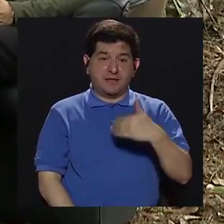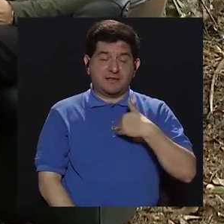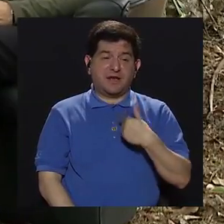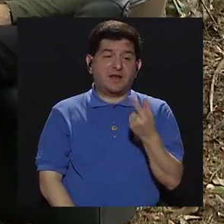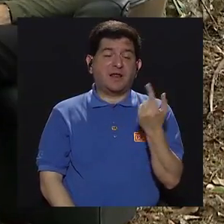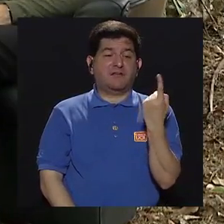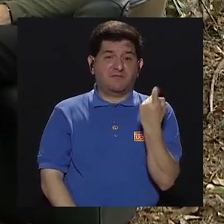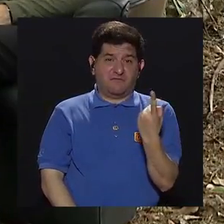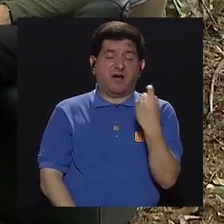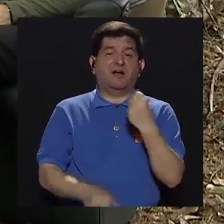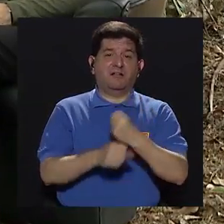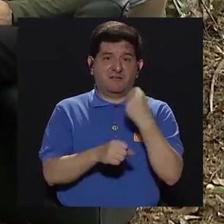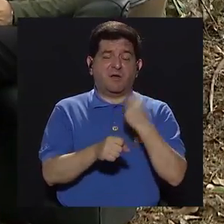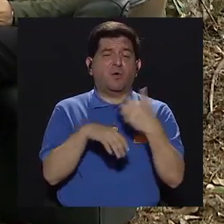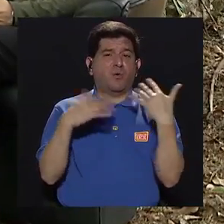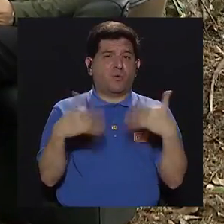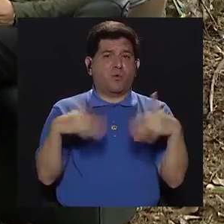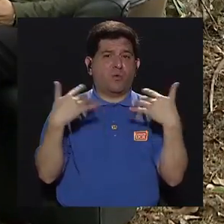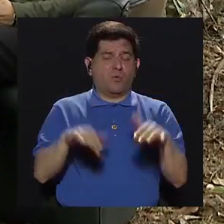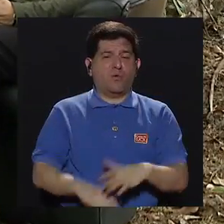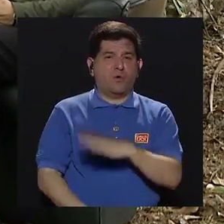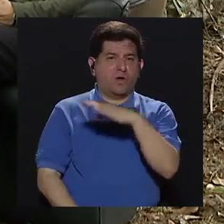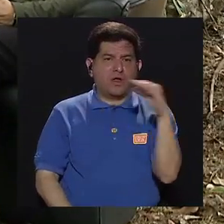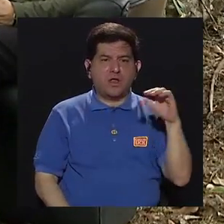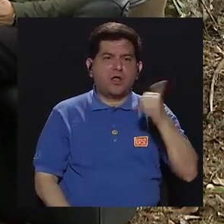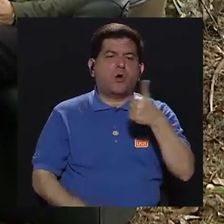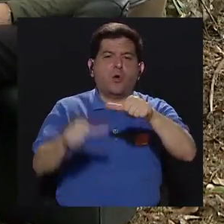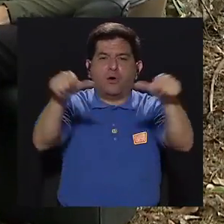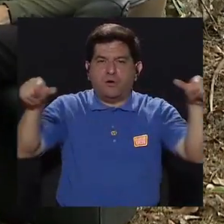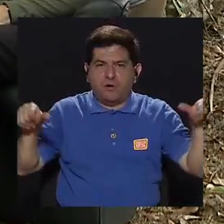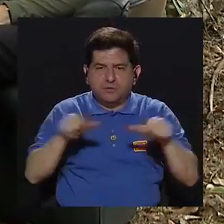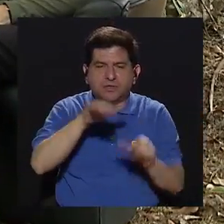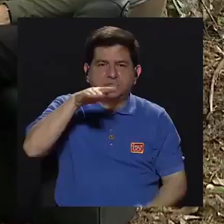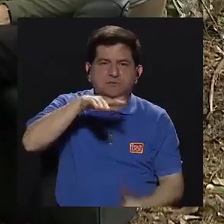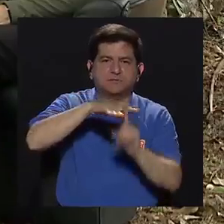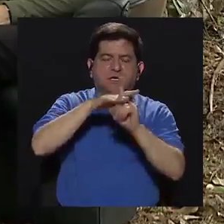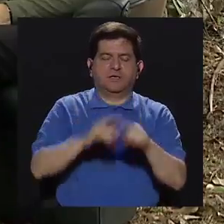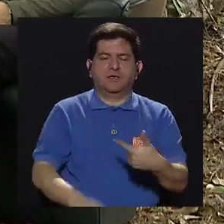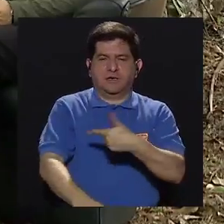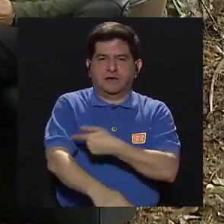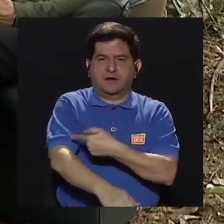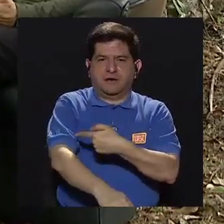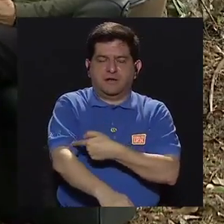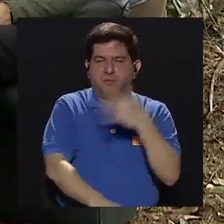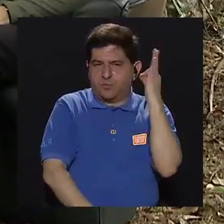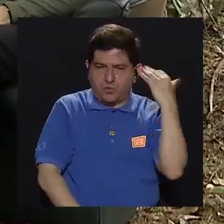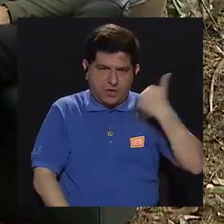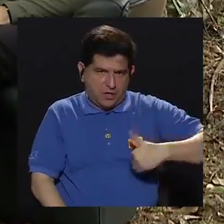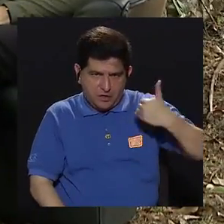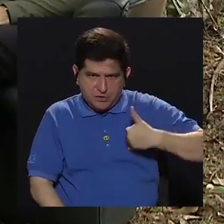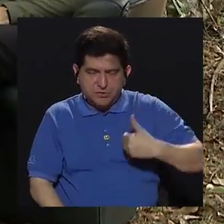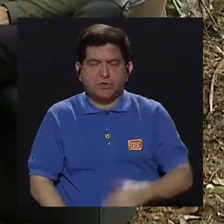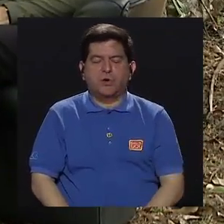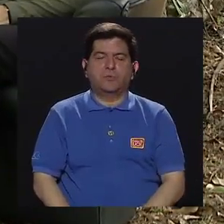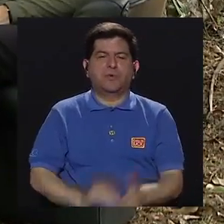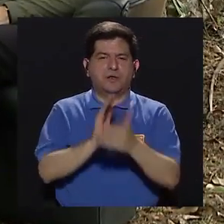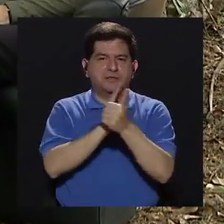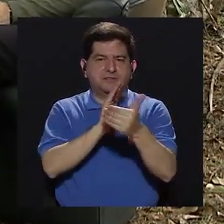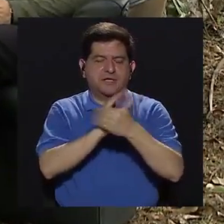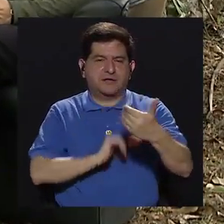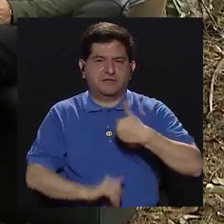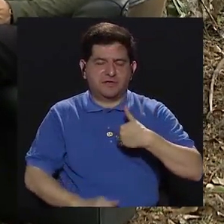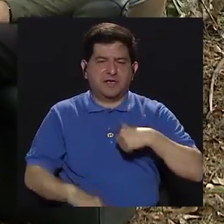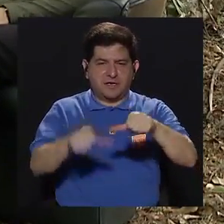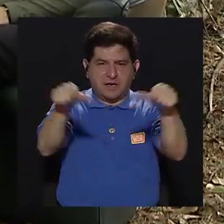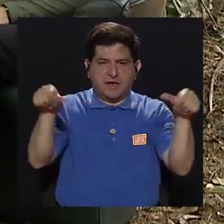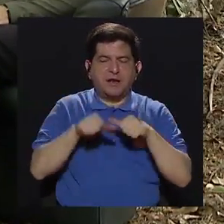desempleo en este momento y se han ido desarrollando otros ámbitos donde las enfermeras y los enfermeros han ido desarrollando competencias